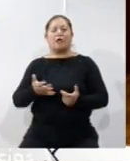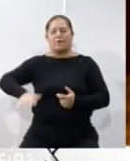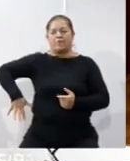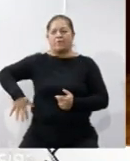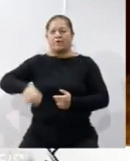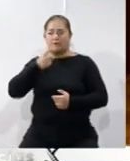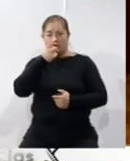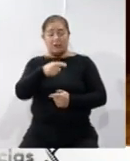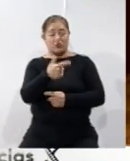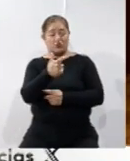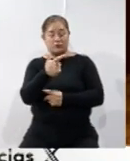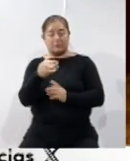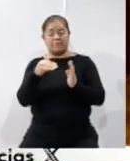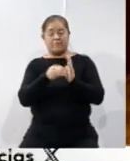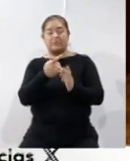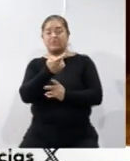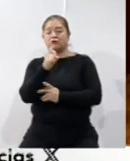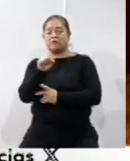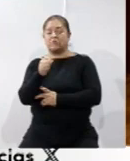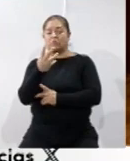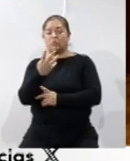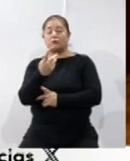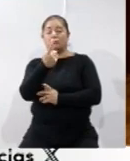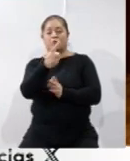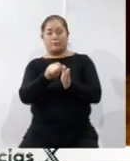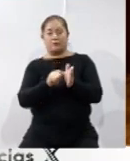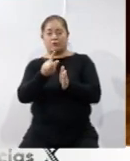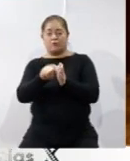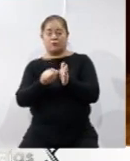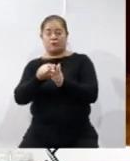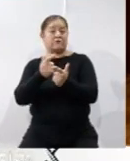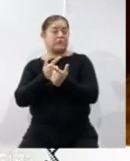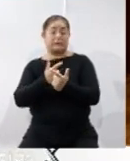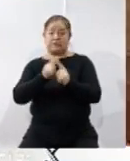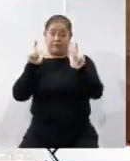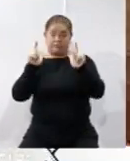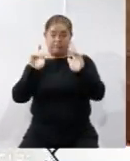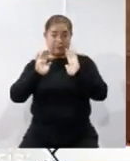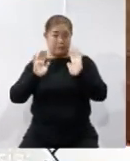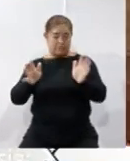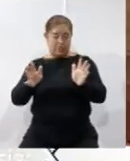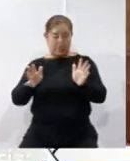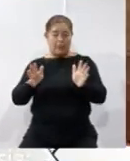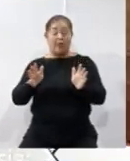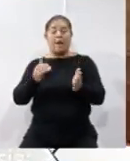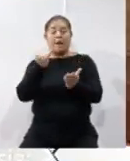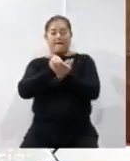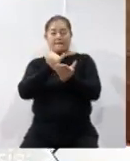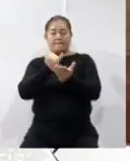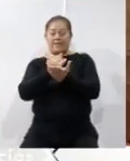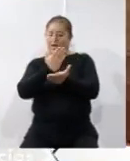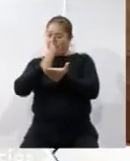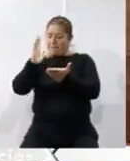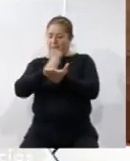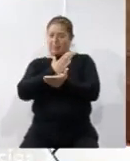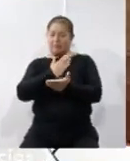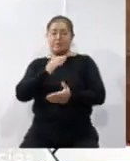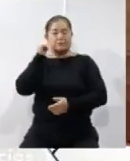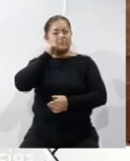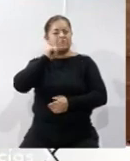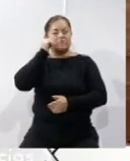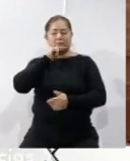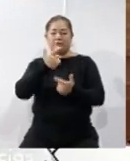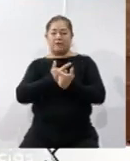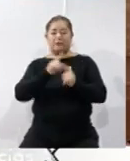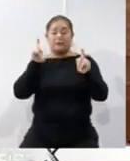comentaba, 12,164 pesos mensuales libres, eso es muy importante comentárselo al auditorio, siempre son libres